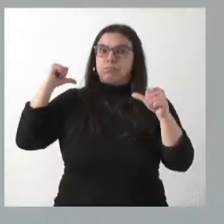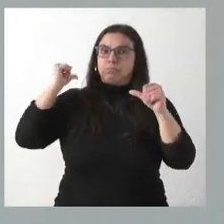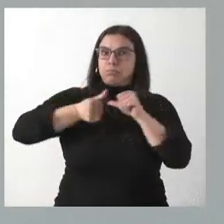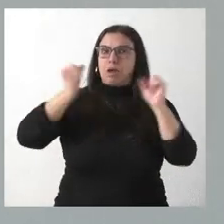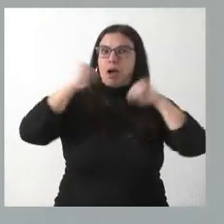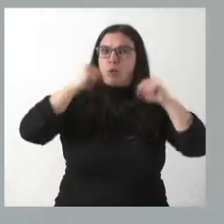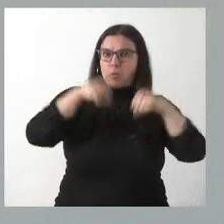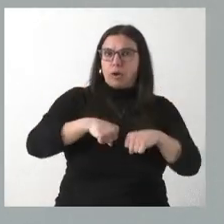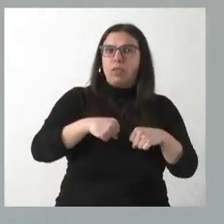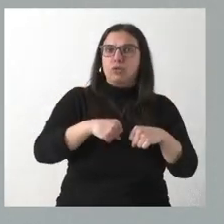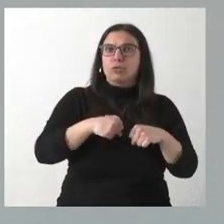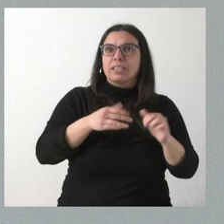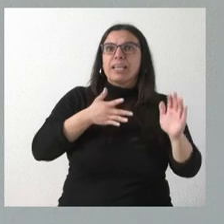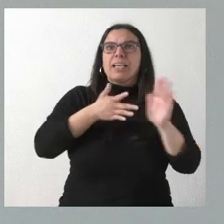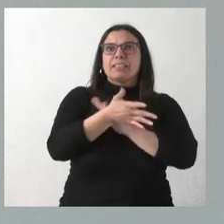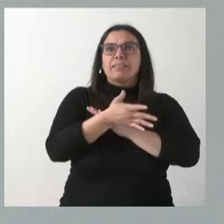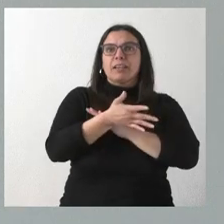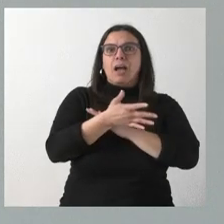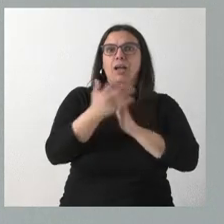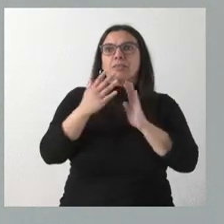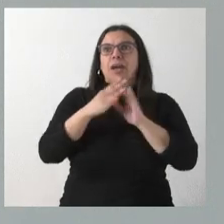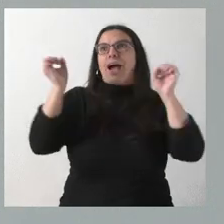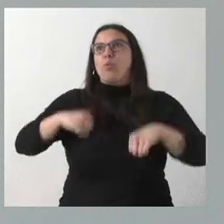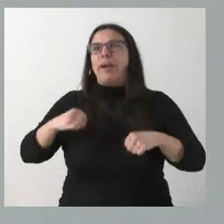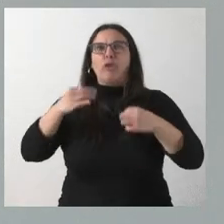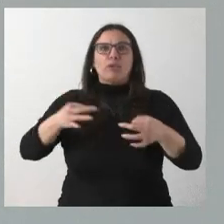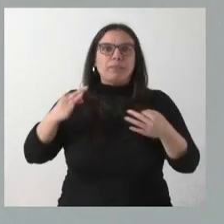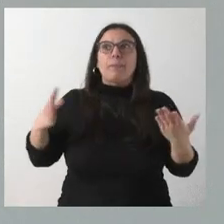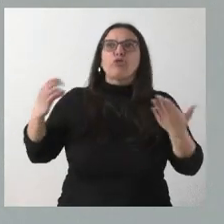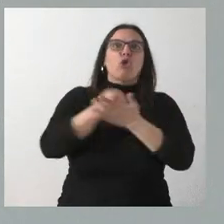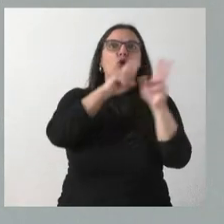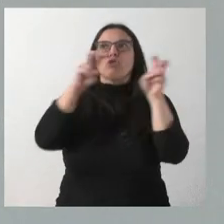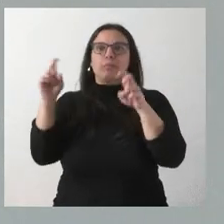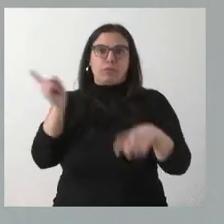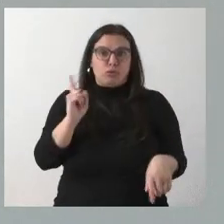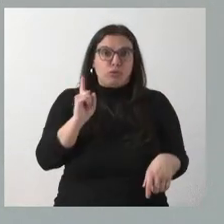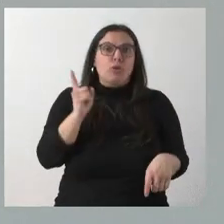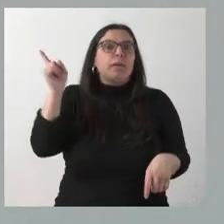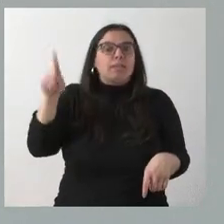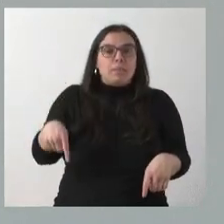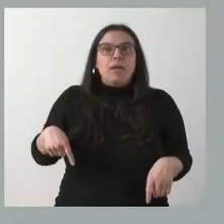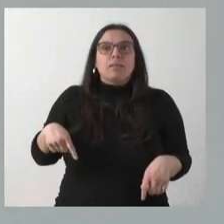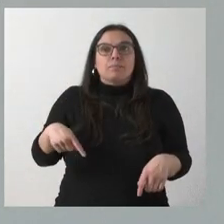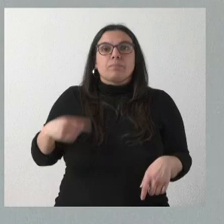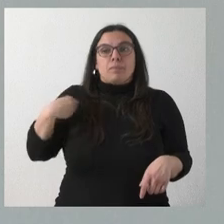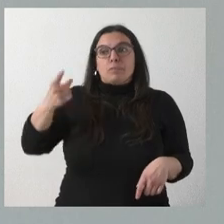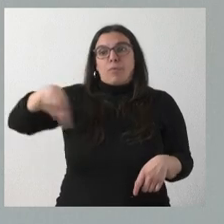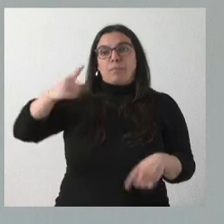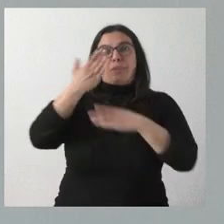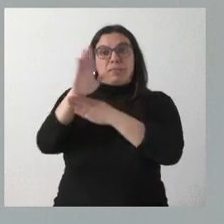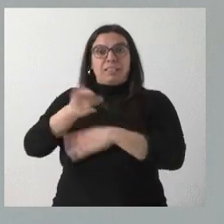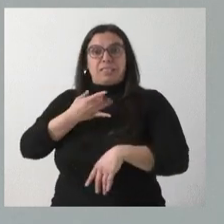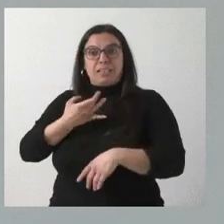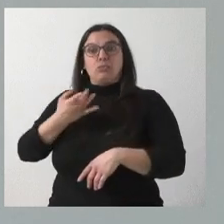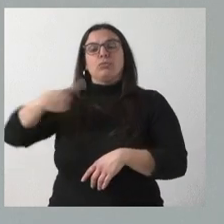a algunos de ellos no significa que tengamos que estar siempre de acuerdo en todos. Y, como es natural, también la ambición de los propios representantes de